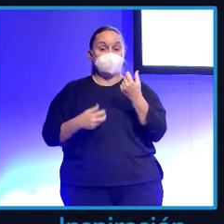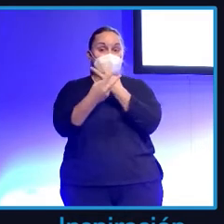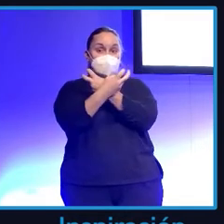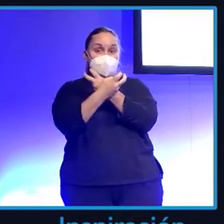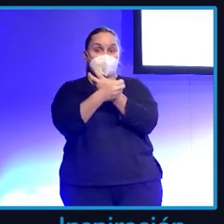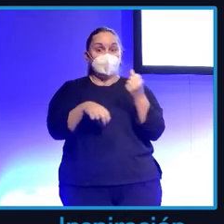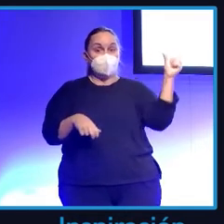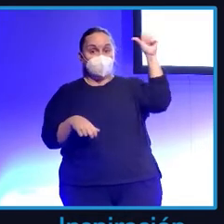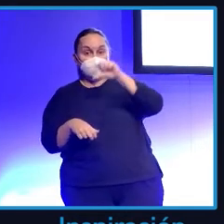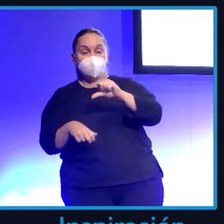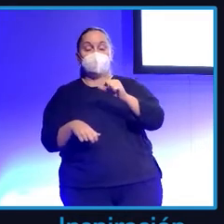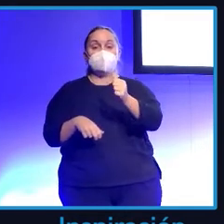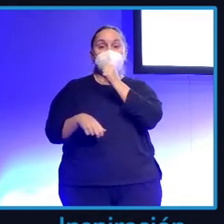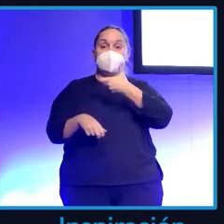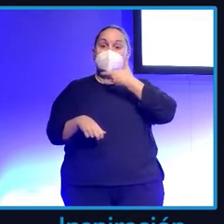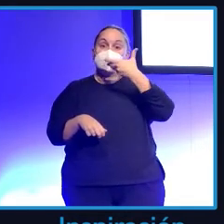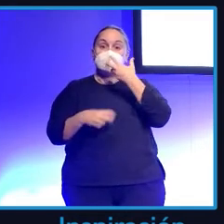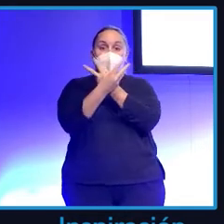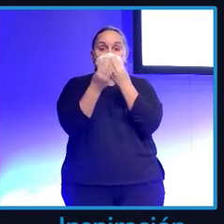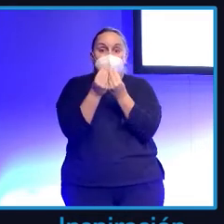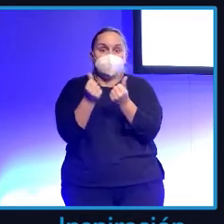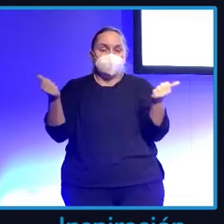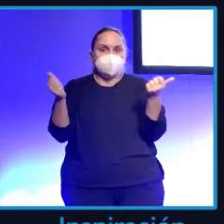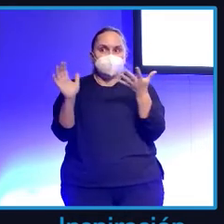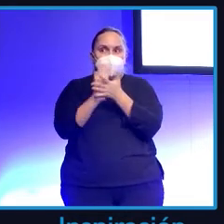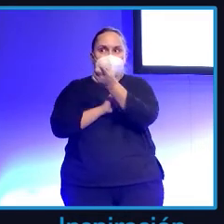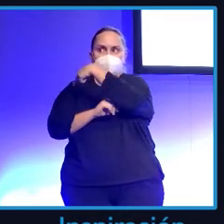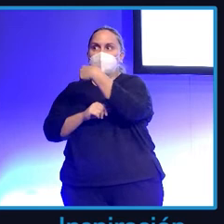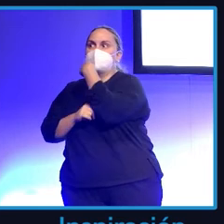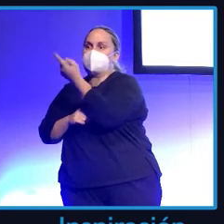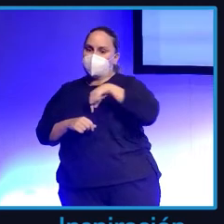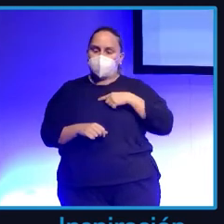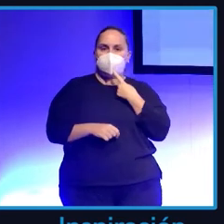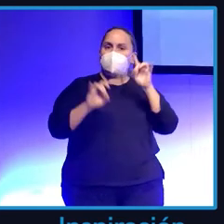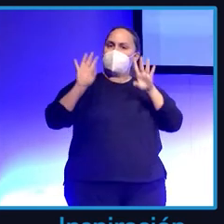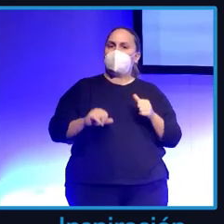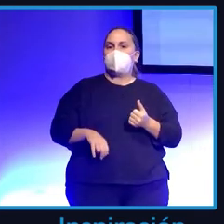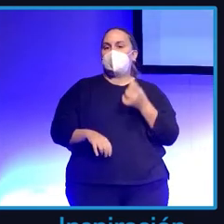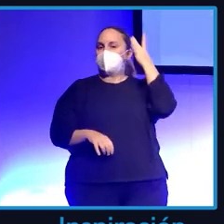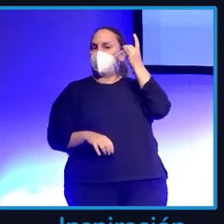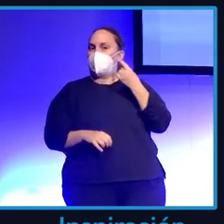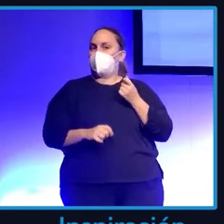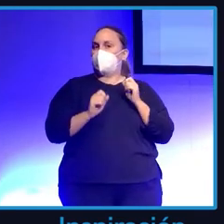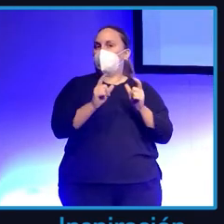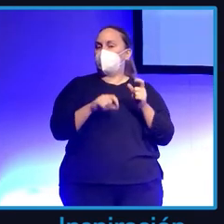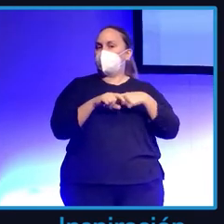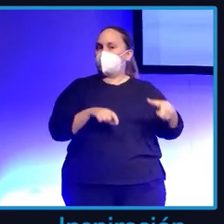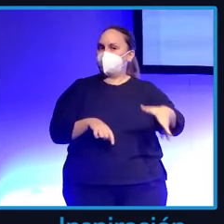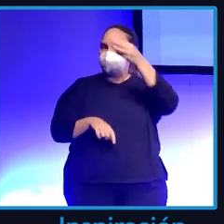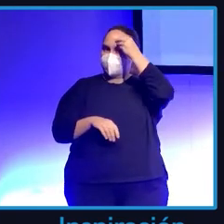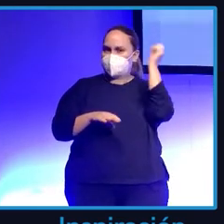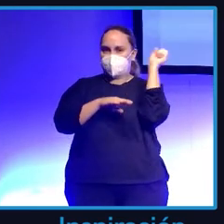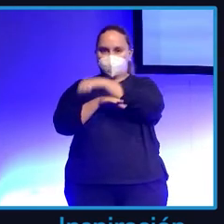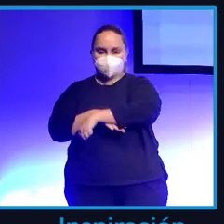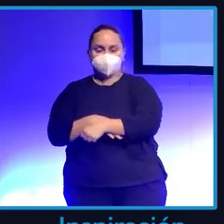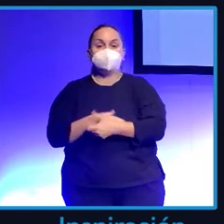lejía se descompone y que hay que hacerla en agua fría. Estamos contando lo mismo que la OMS, solo que haciendo un poco el tonto para que la gente se le quede. Cuando la comunidad que tienes